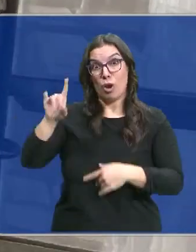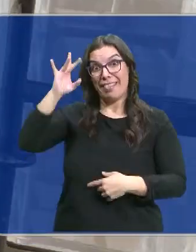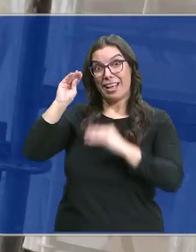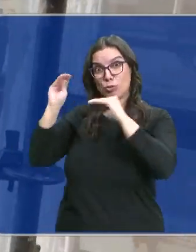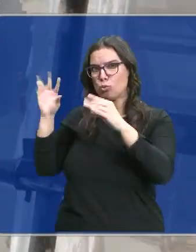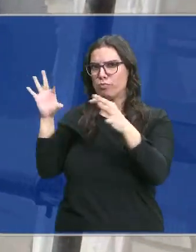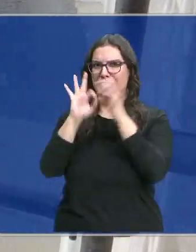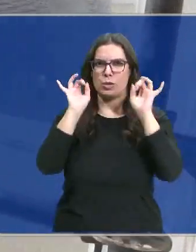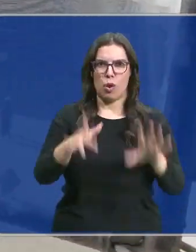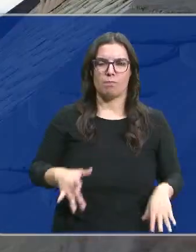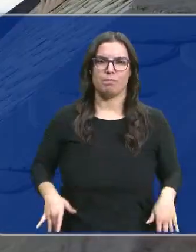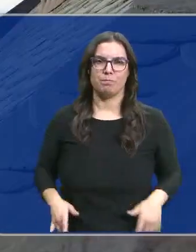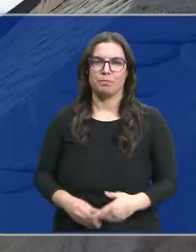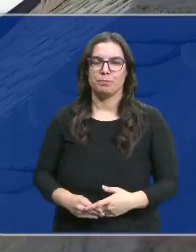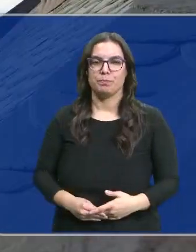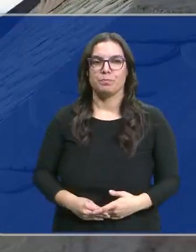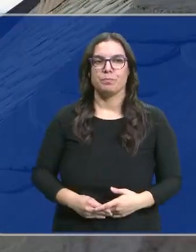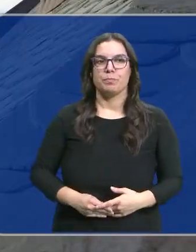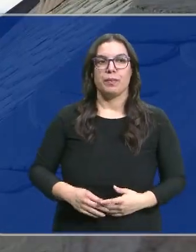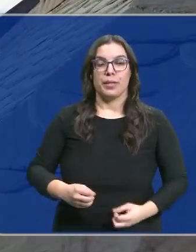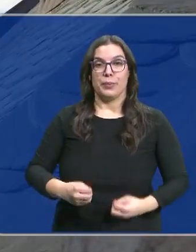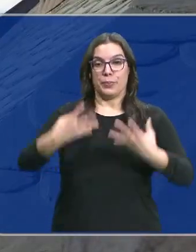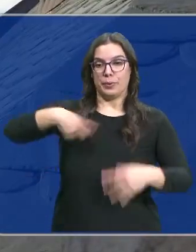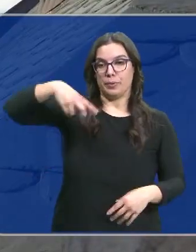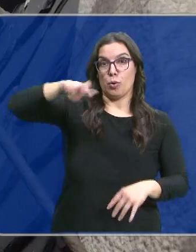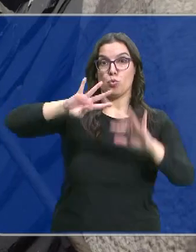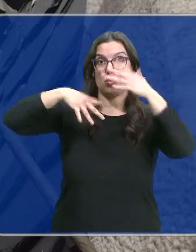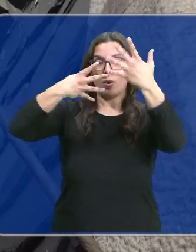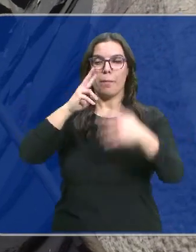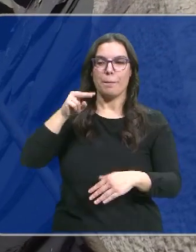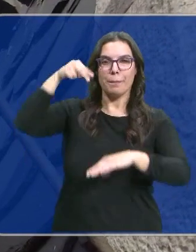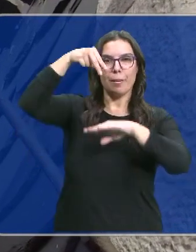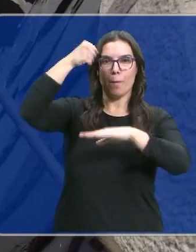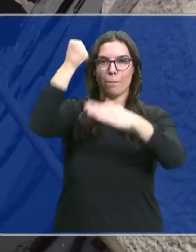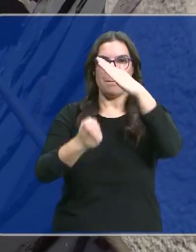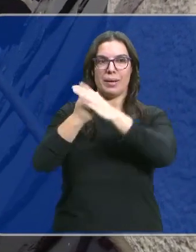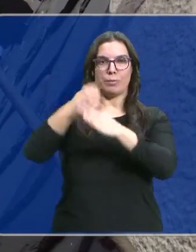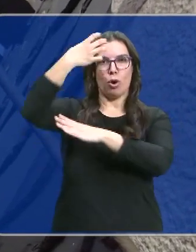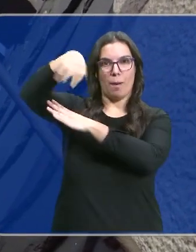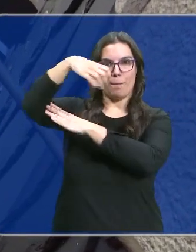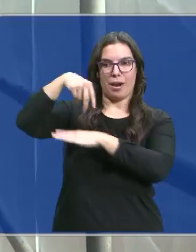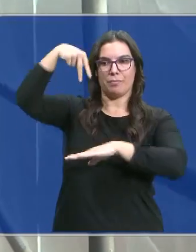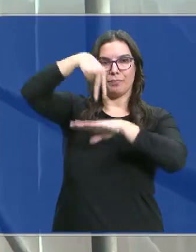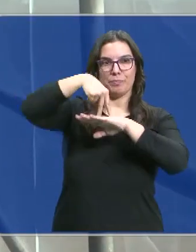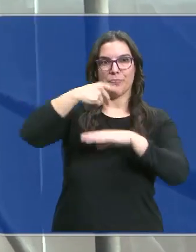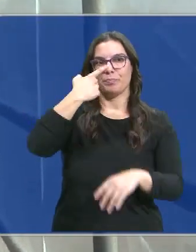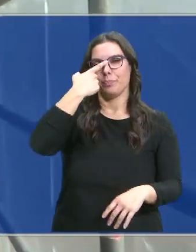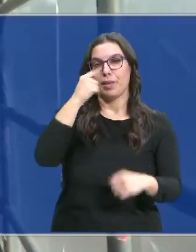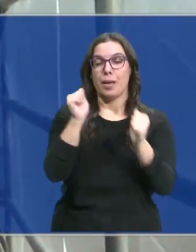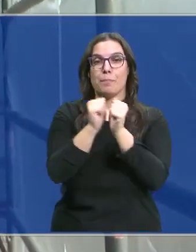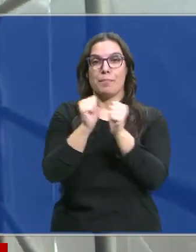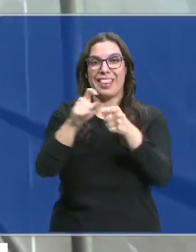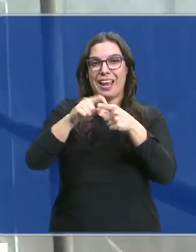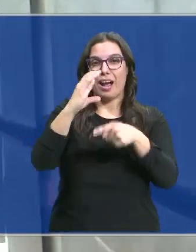origen, el edificio que él pensó. Tras nueve plantas de escaleras llegamos a lo más alto de Botines, junto a su campana. La piedra